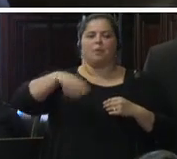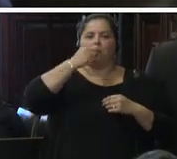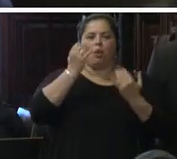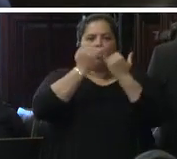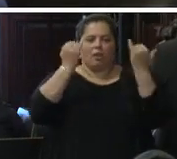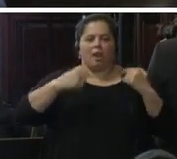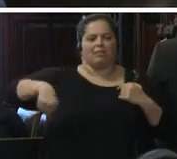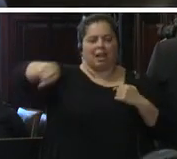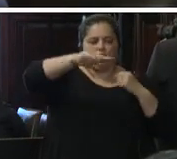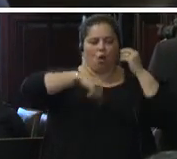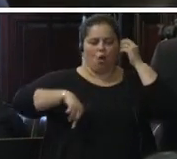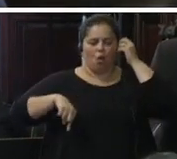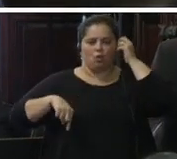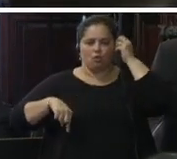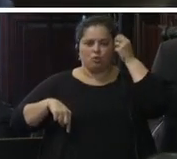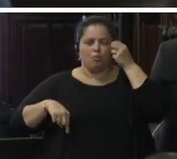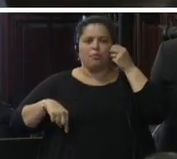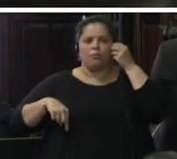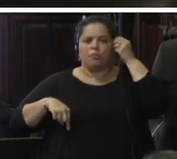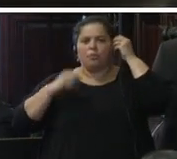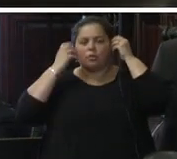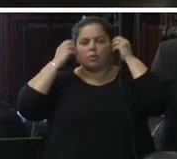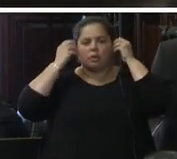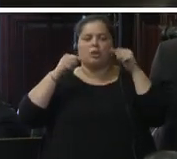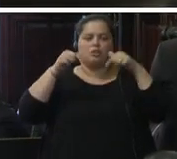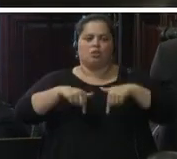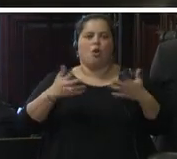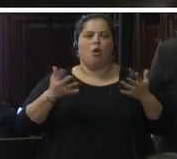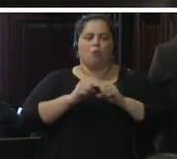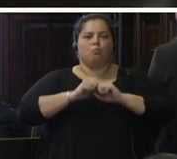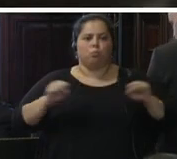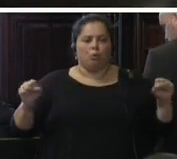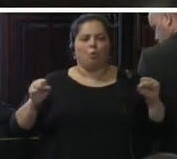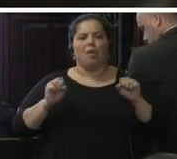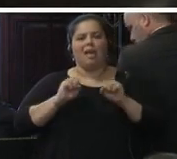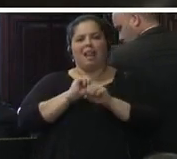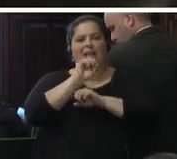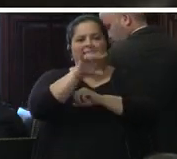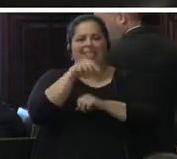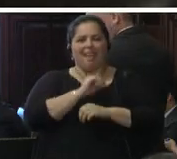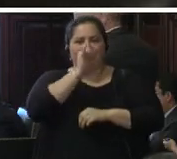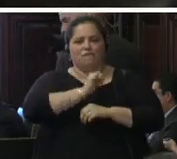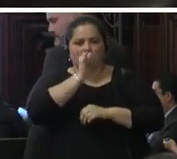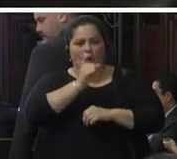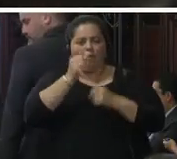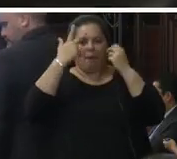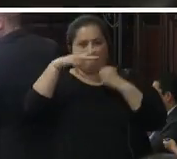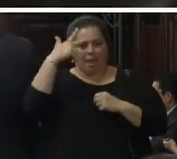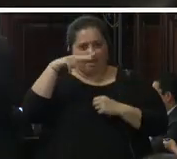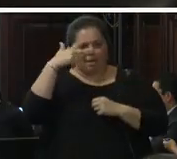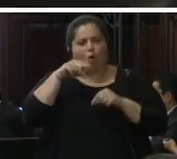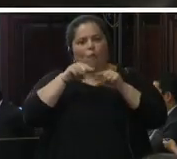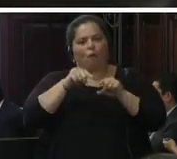todos de hecho pude lanzar el informe en México fue importante la escogida